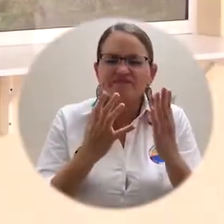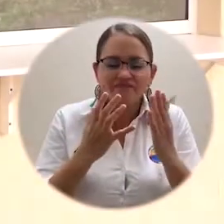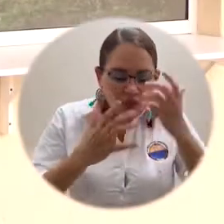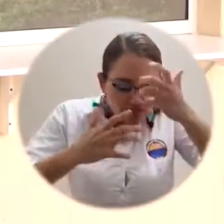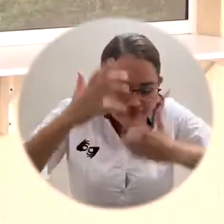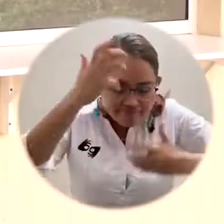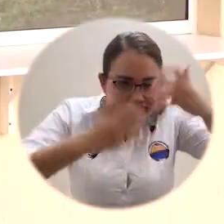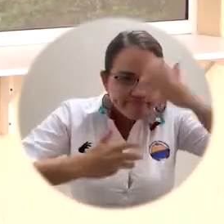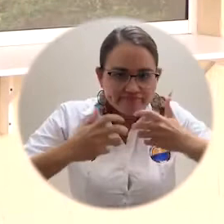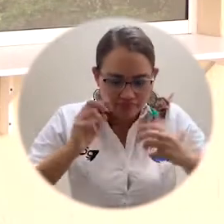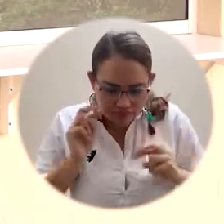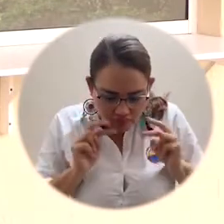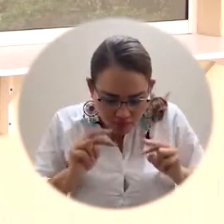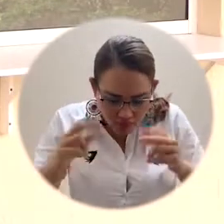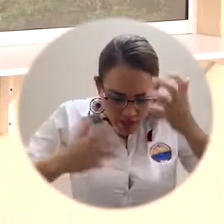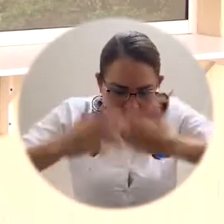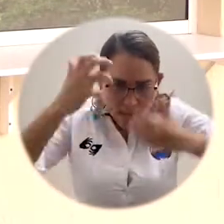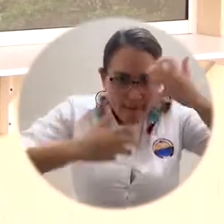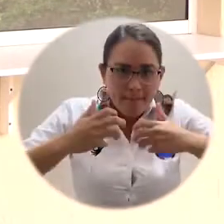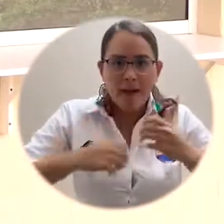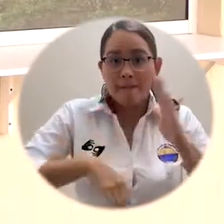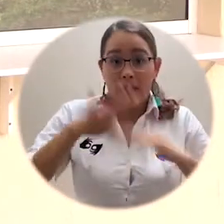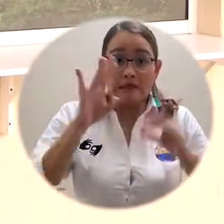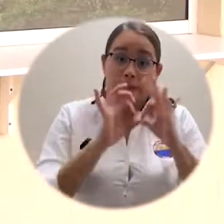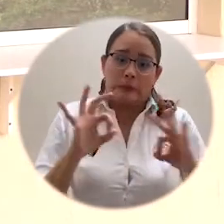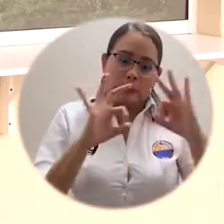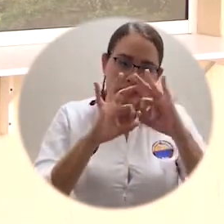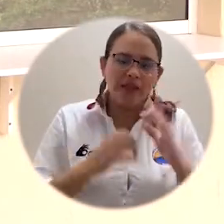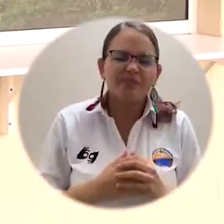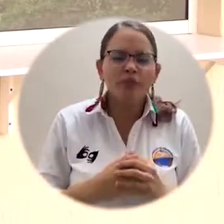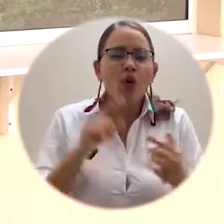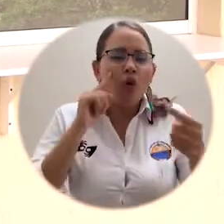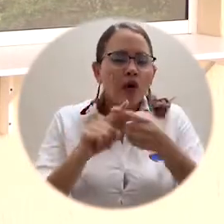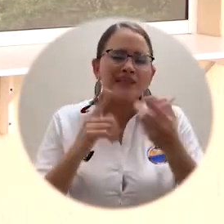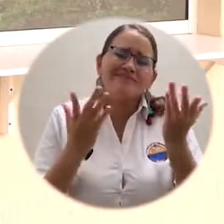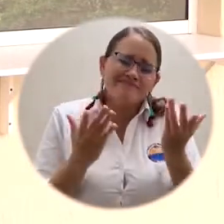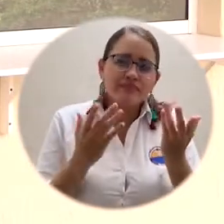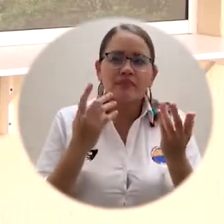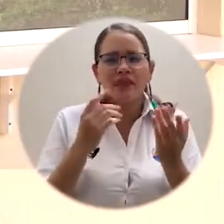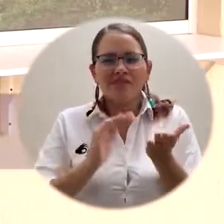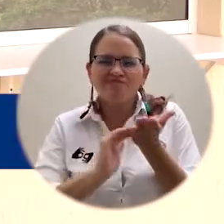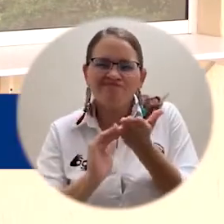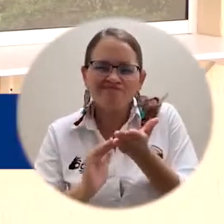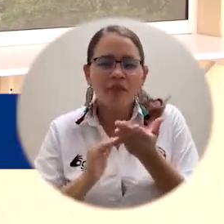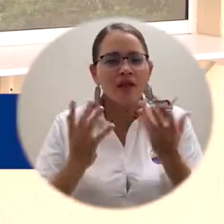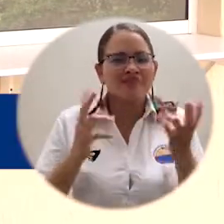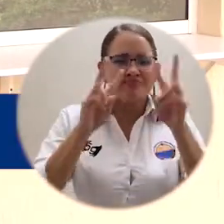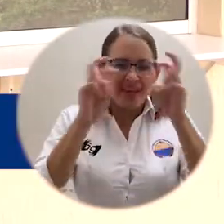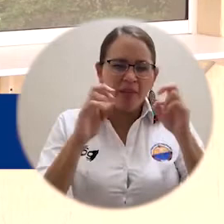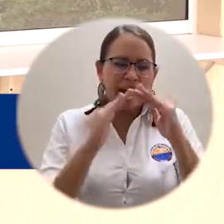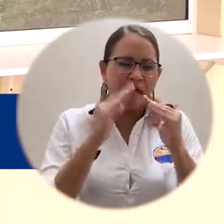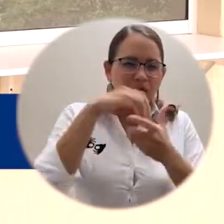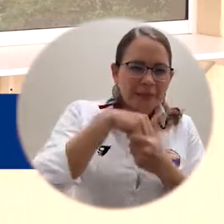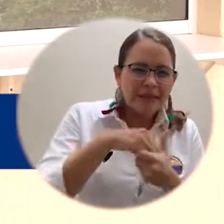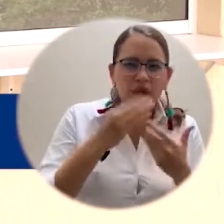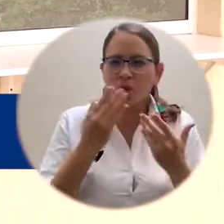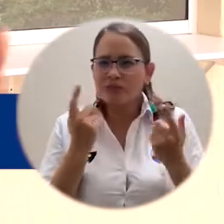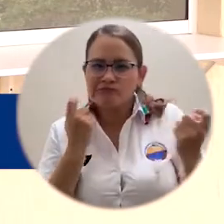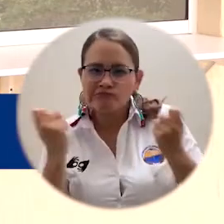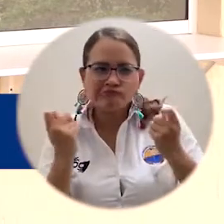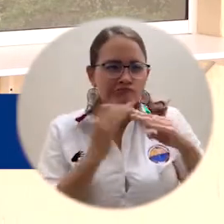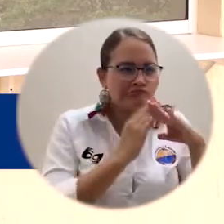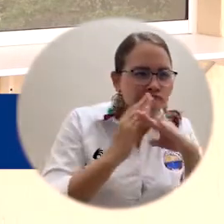Hoy lo más importante son las pruebas diagnósticas que permitan aumentar la capacidad del departamento para tomar mejores medidas frente al confinamiento, frente al